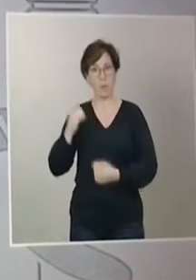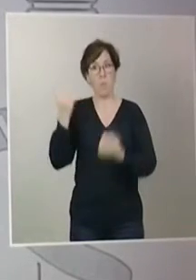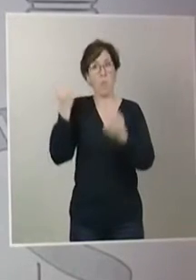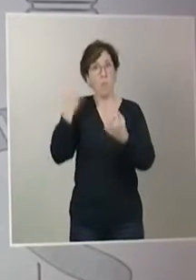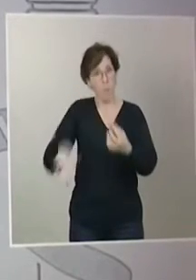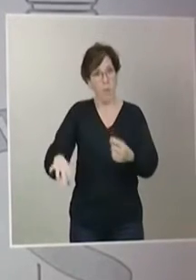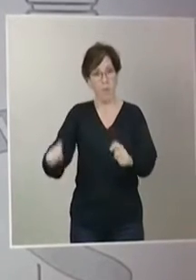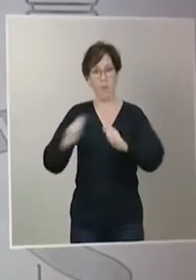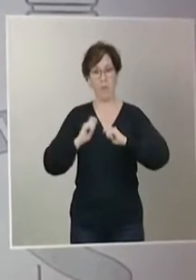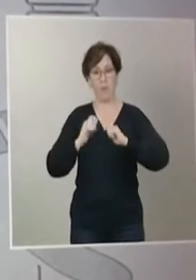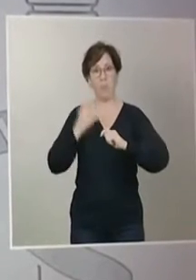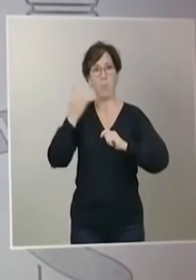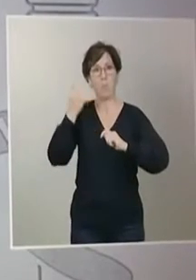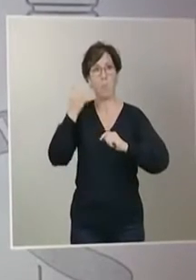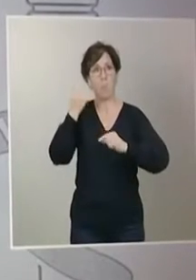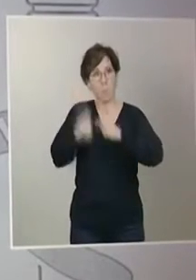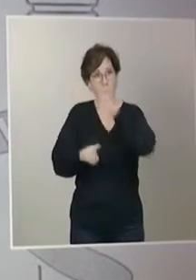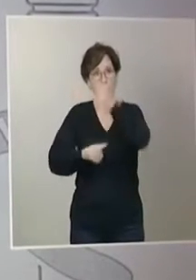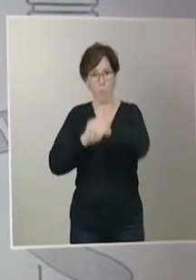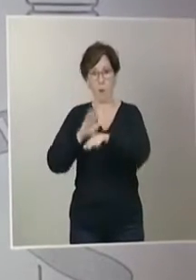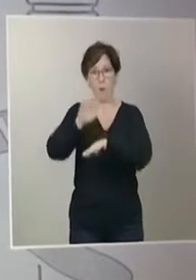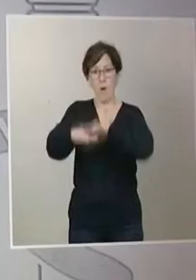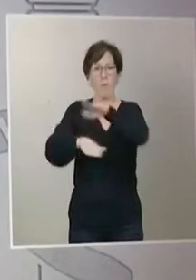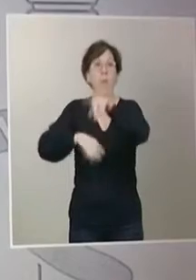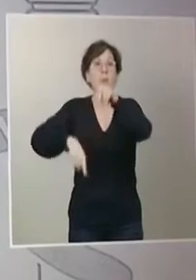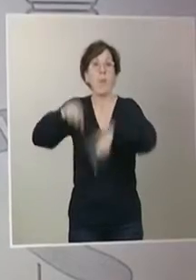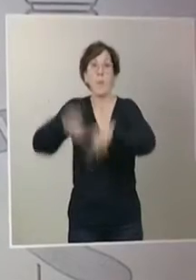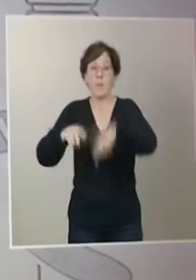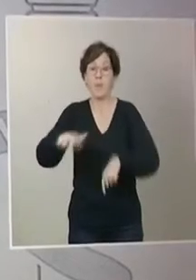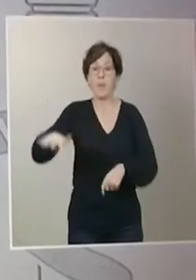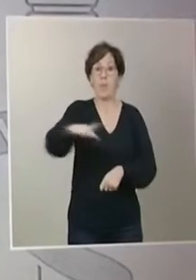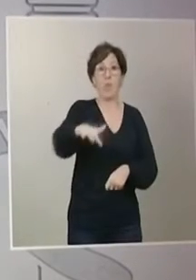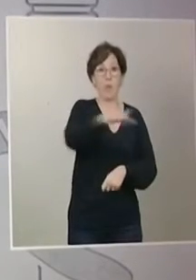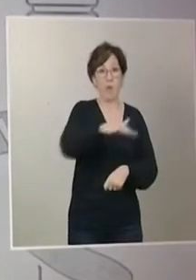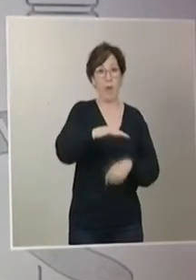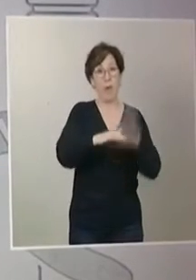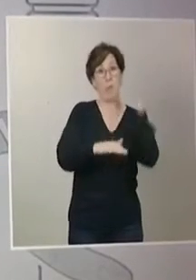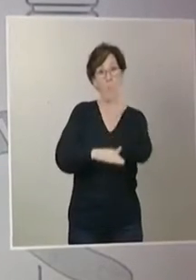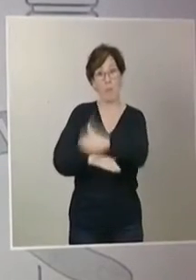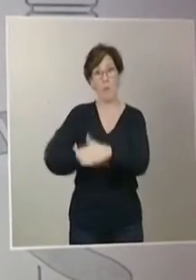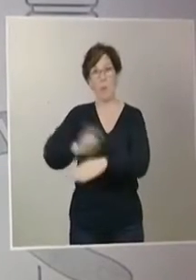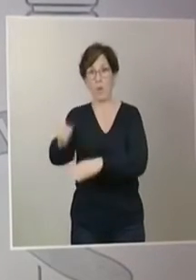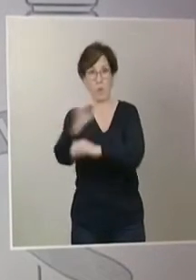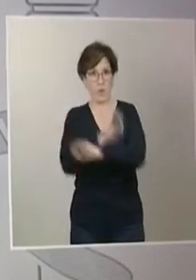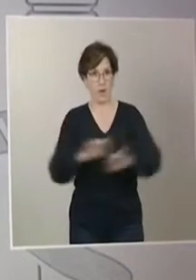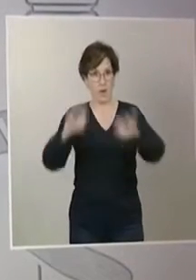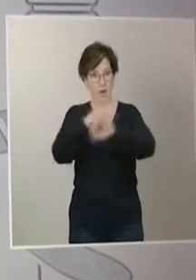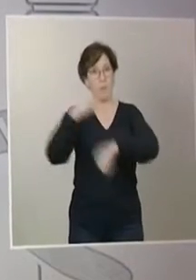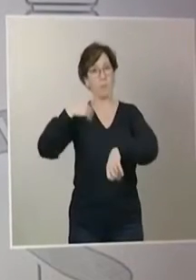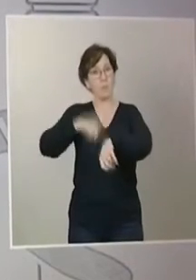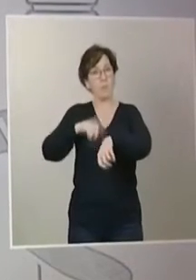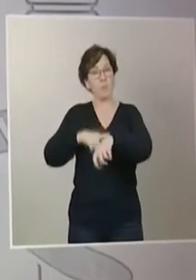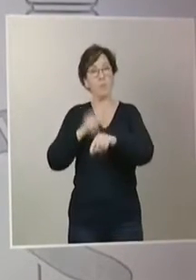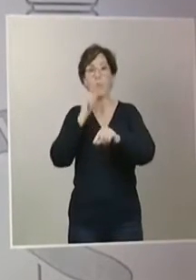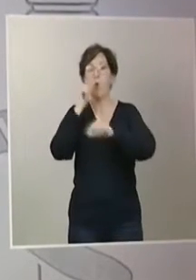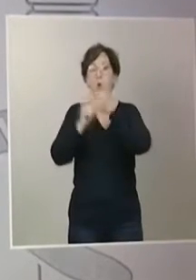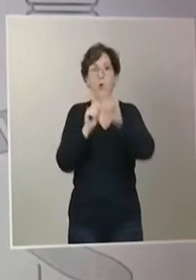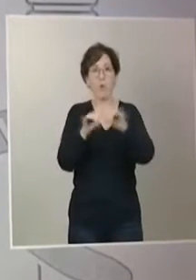decreto de alarma constitucional 30 días más, hasta más allá de junio.